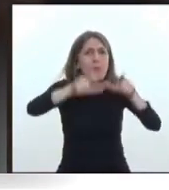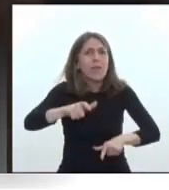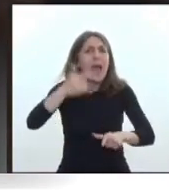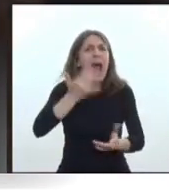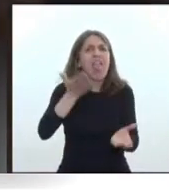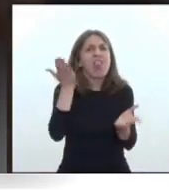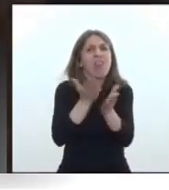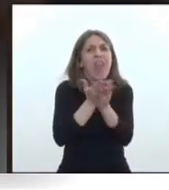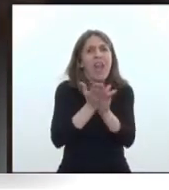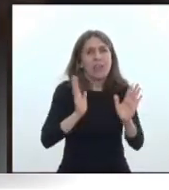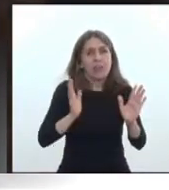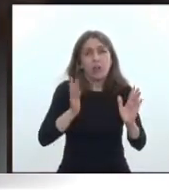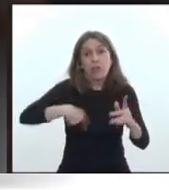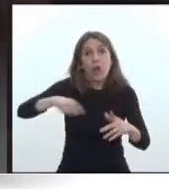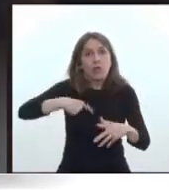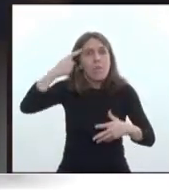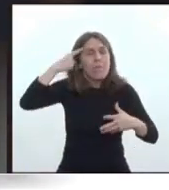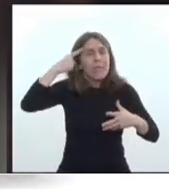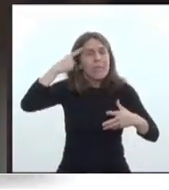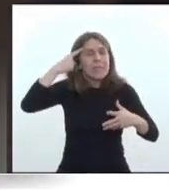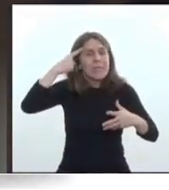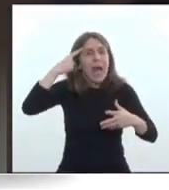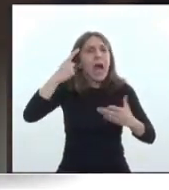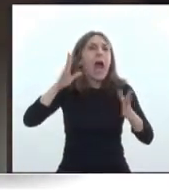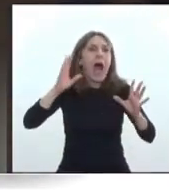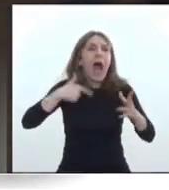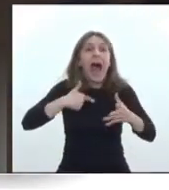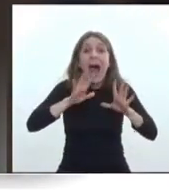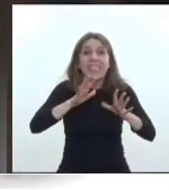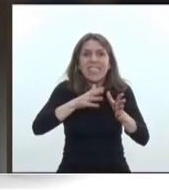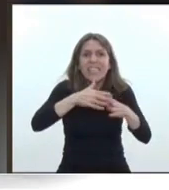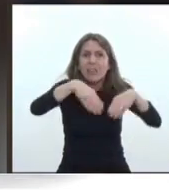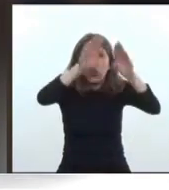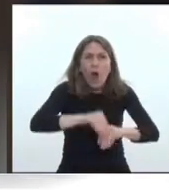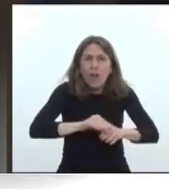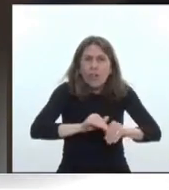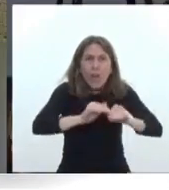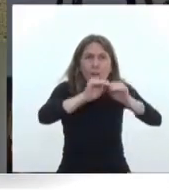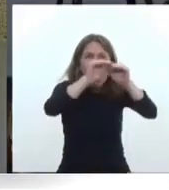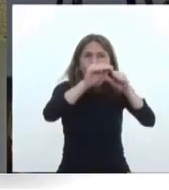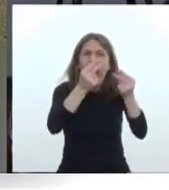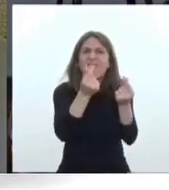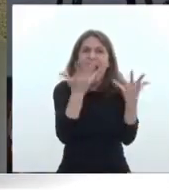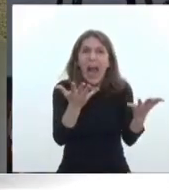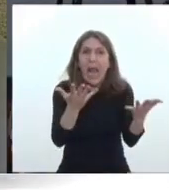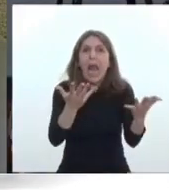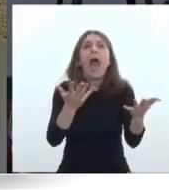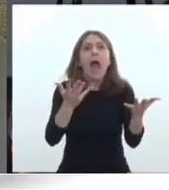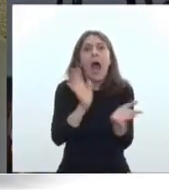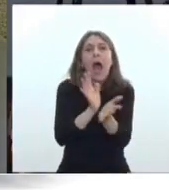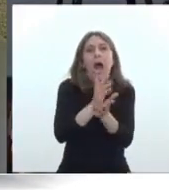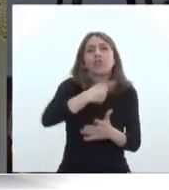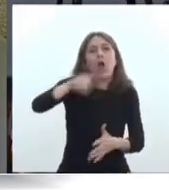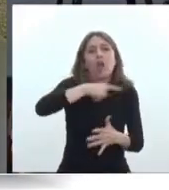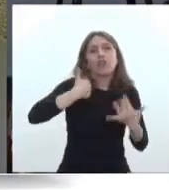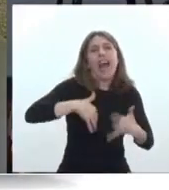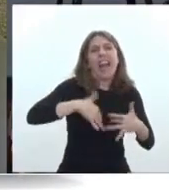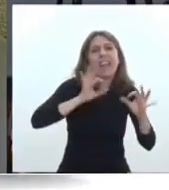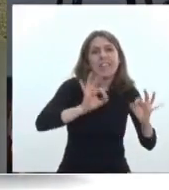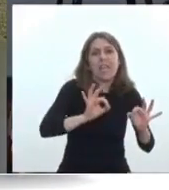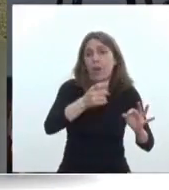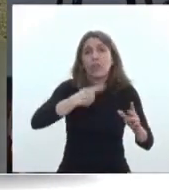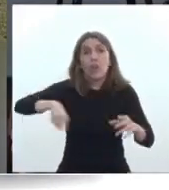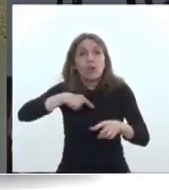que creemos eso, nunca pensamos que en la Argentina sobran argentinos. Y los que creemos eso, hacemos